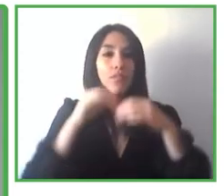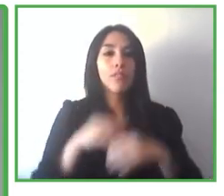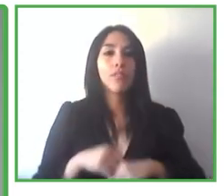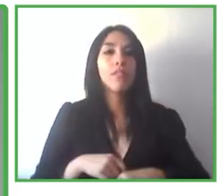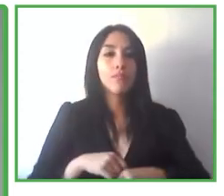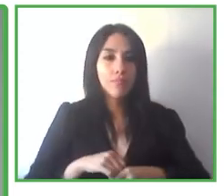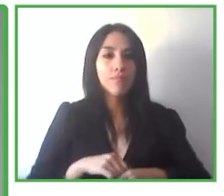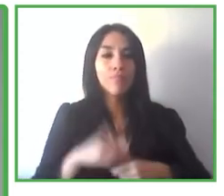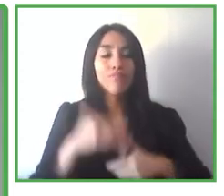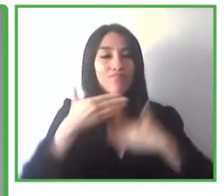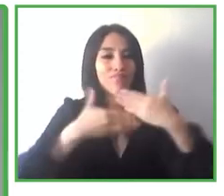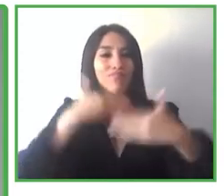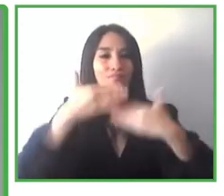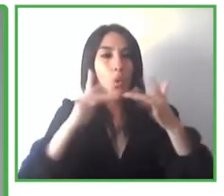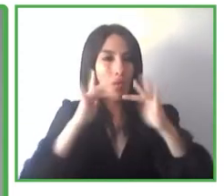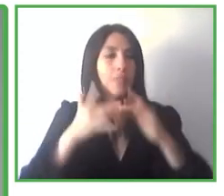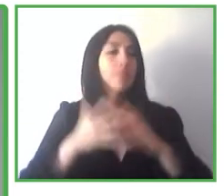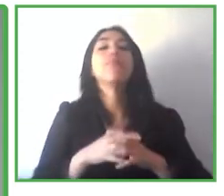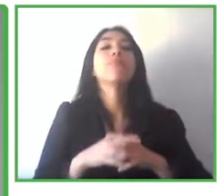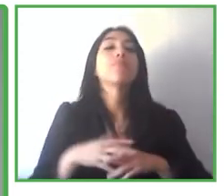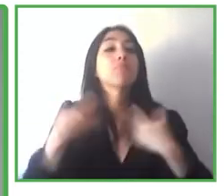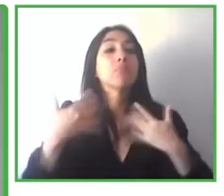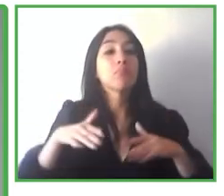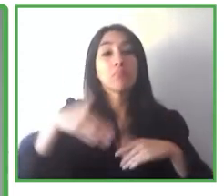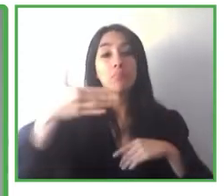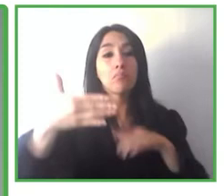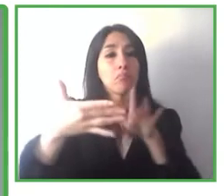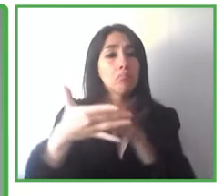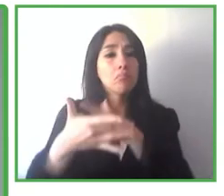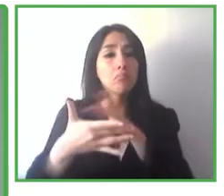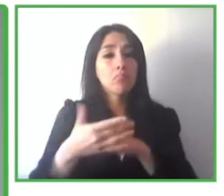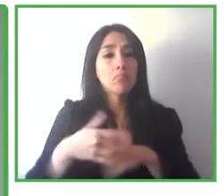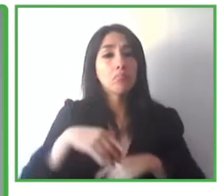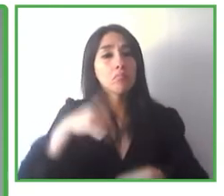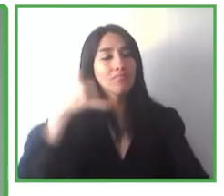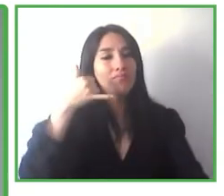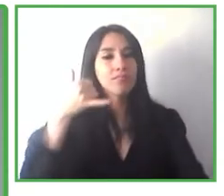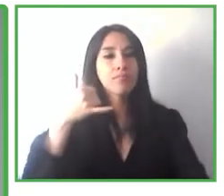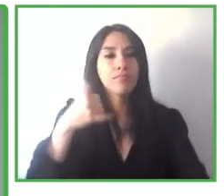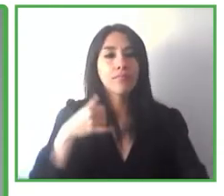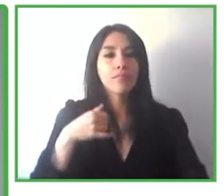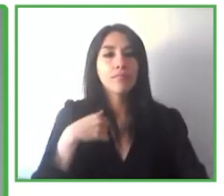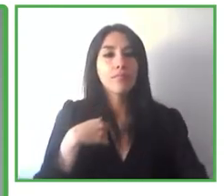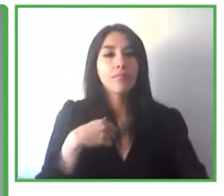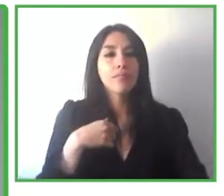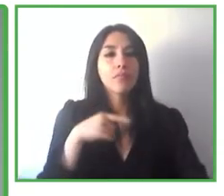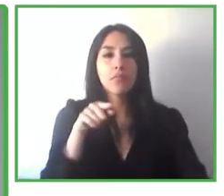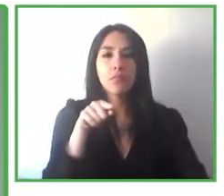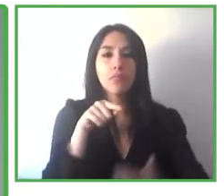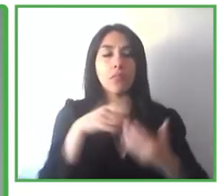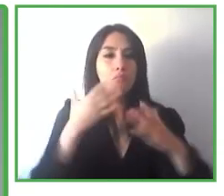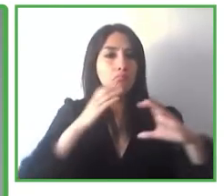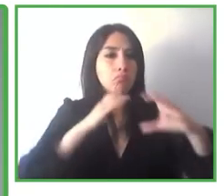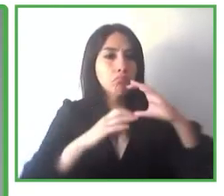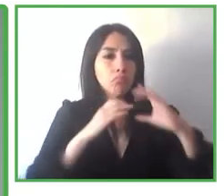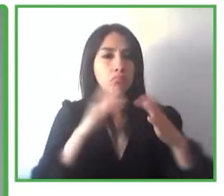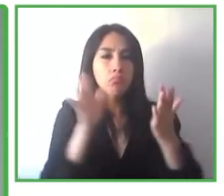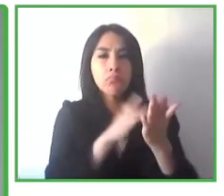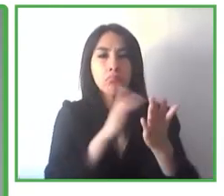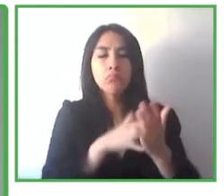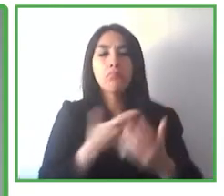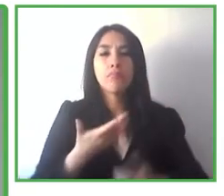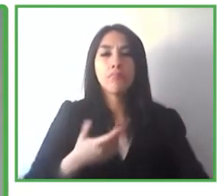o esa interfaz tiene que estar hecha de una forma que yo pueda interactuar con ella. Entonces, ahí es donde estamos hablando desde el punto de vista funcional